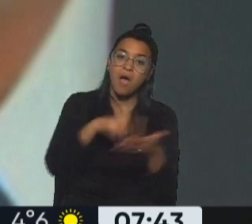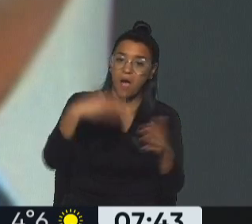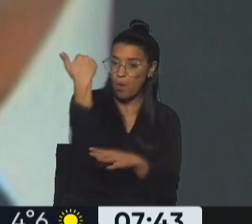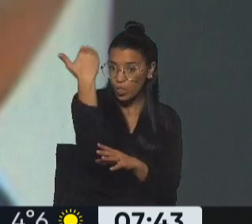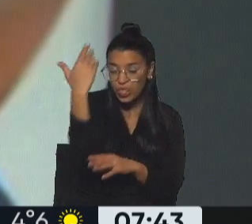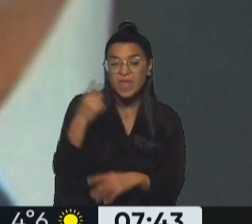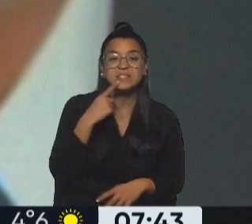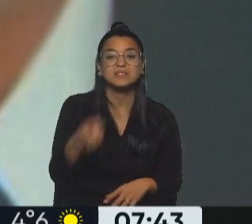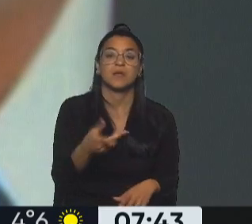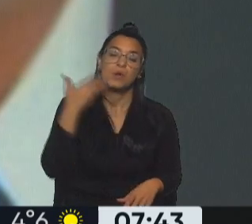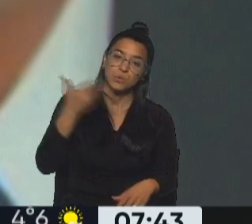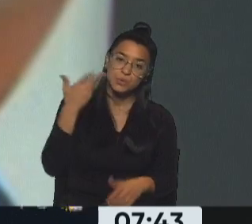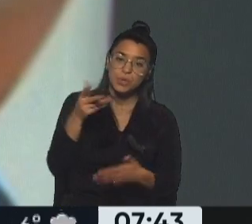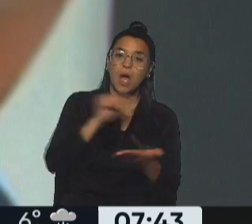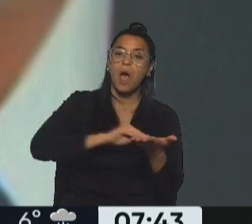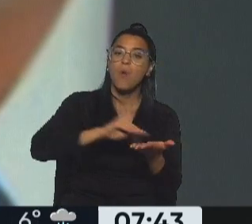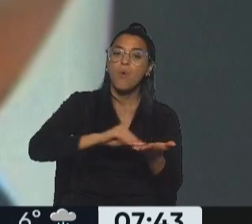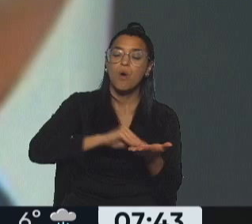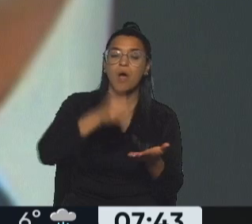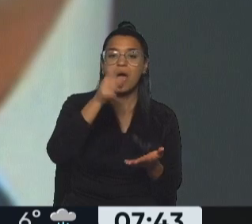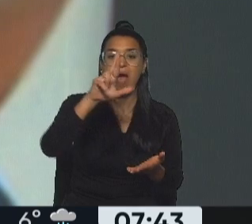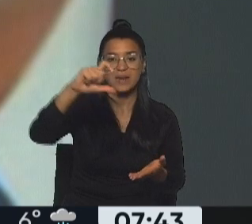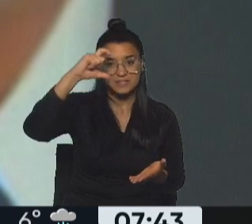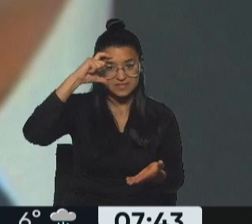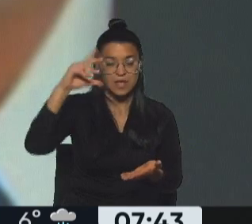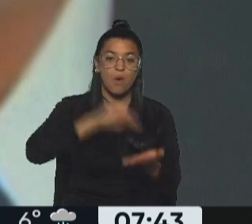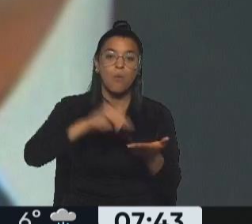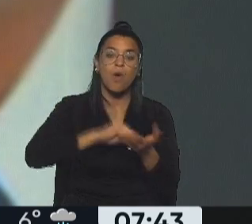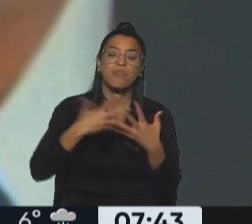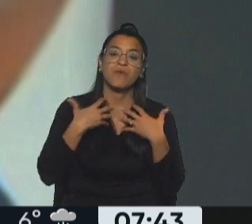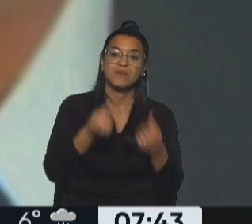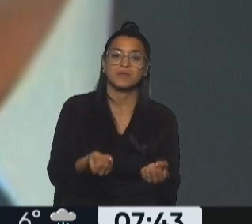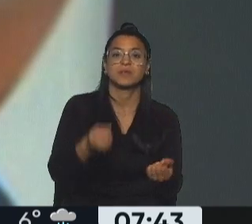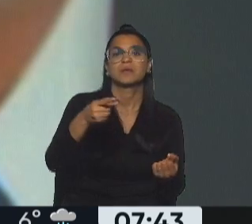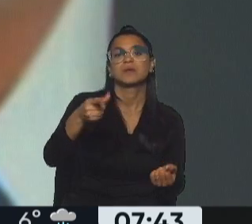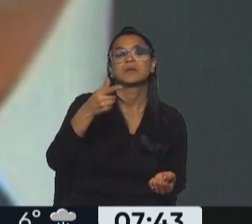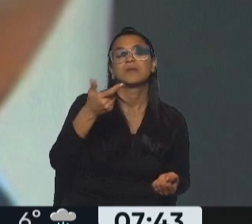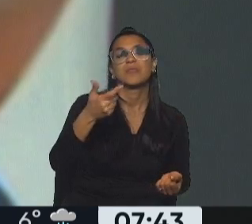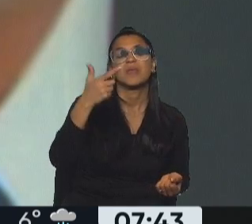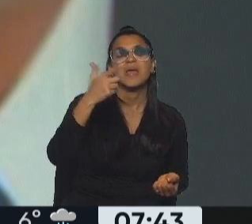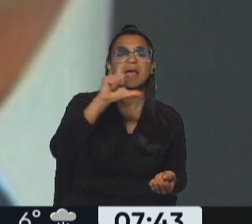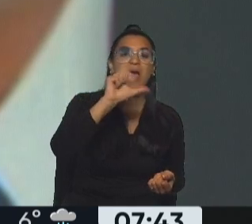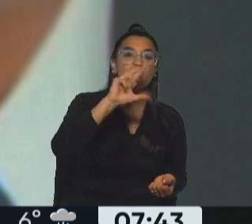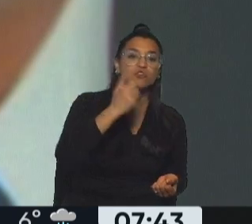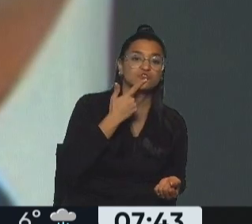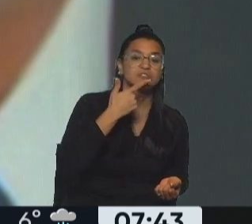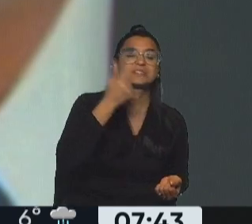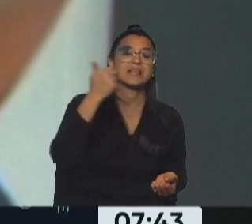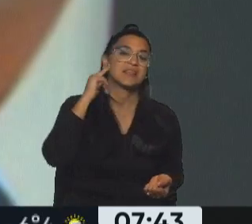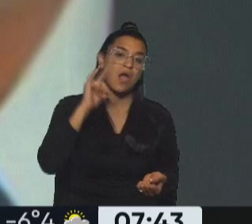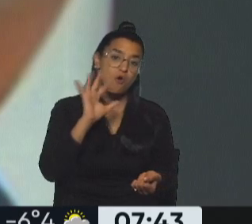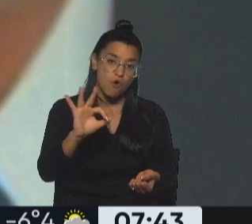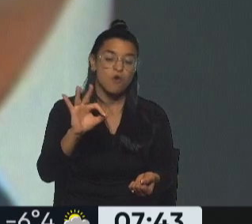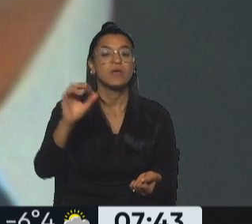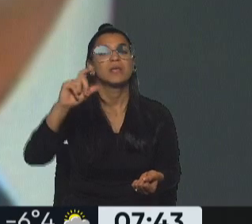la que va a exponer el abogado Arce, el abogado defensor de Carlos Santiago Kirchner. Es probablemente